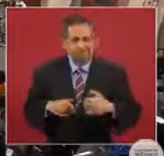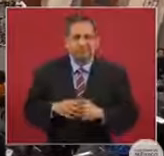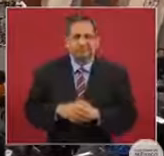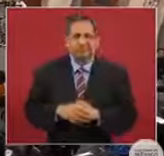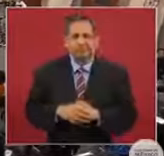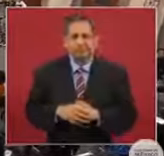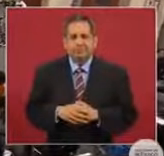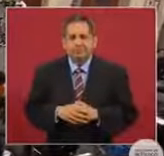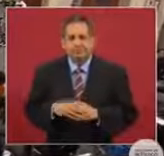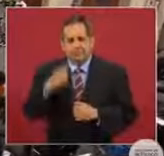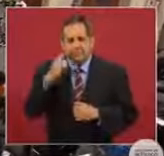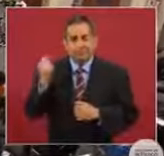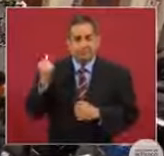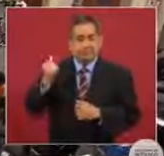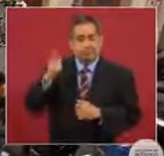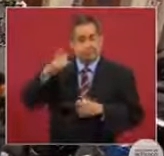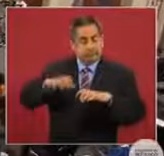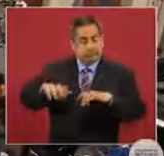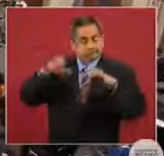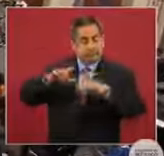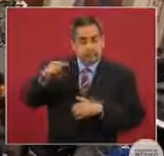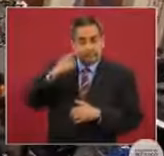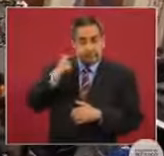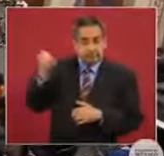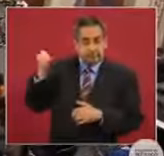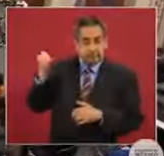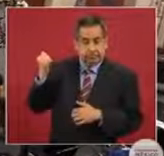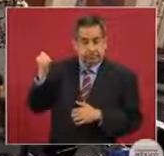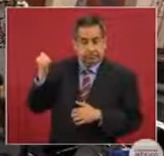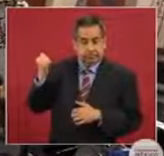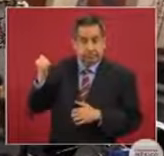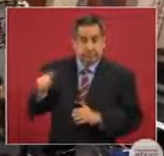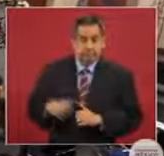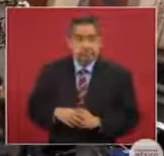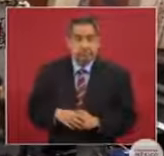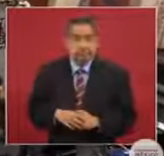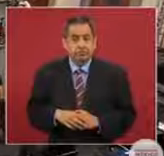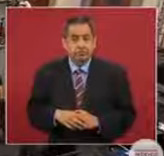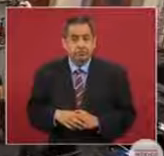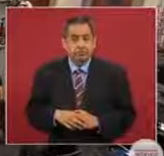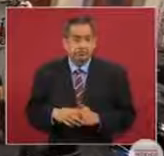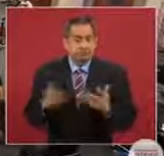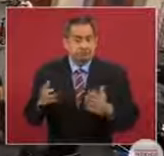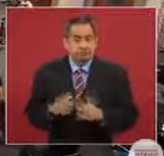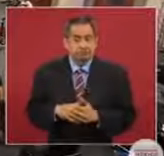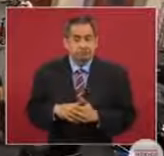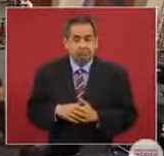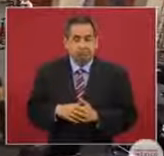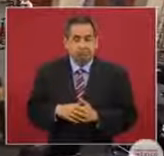Eso fue después de la lluvia, ya, no hay nada.